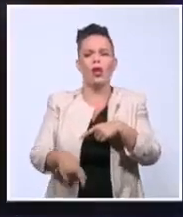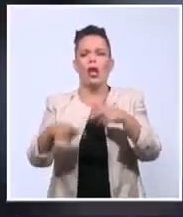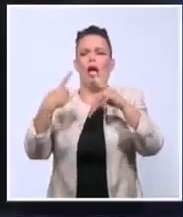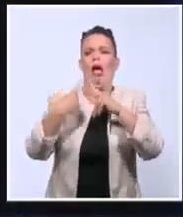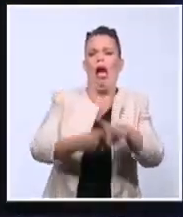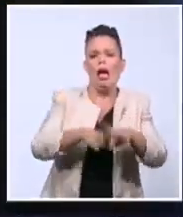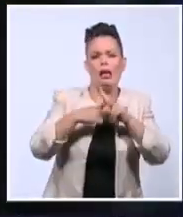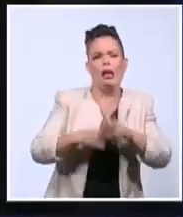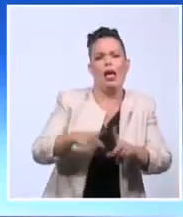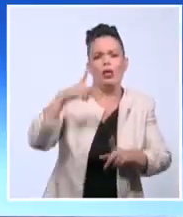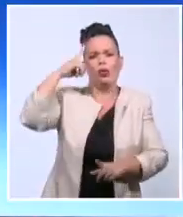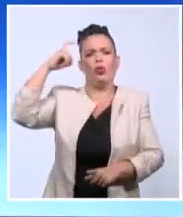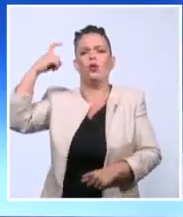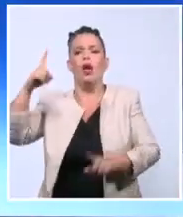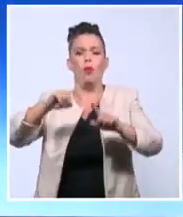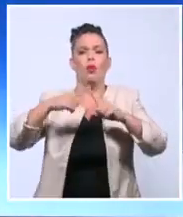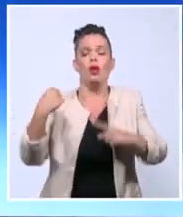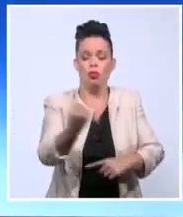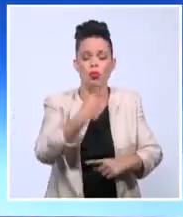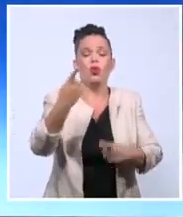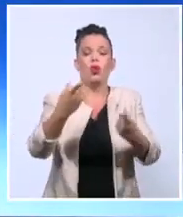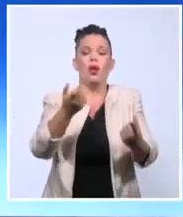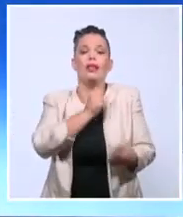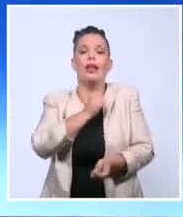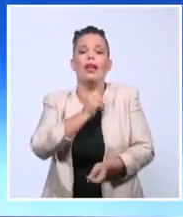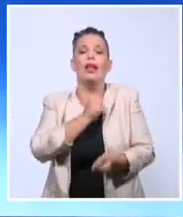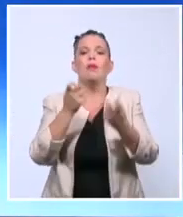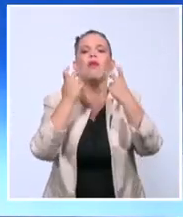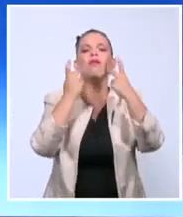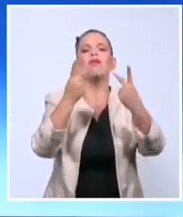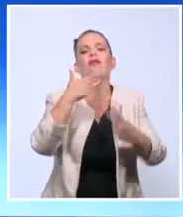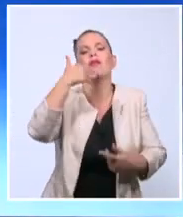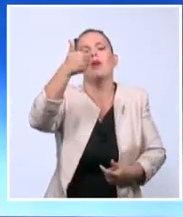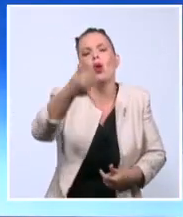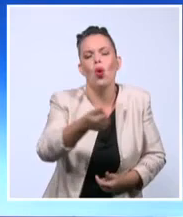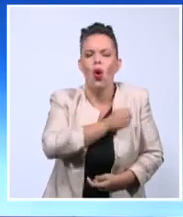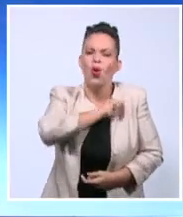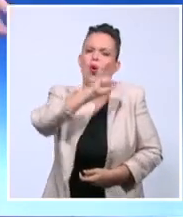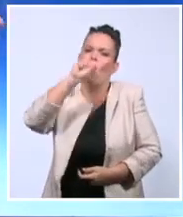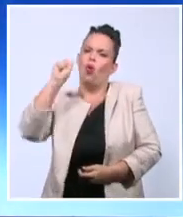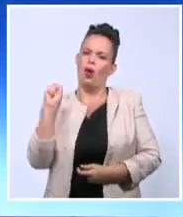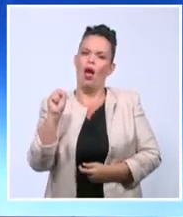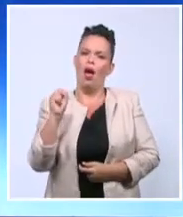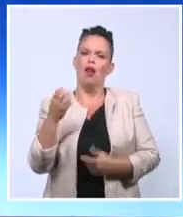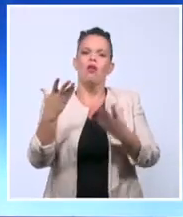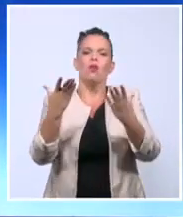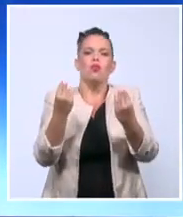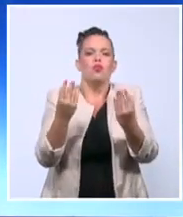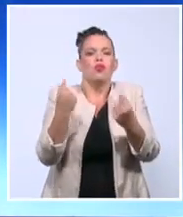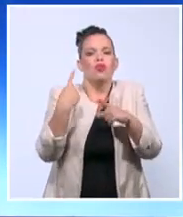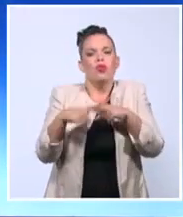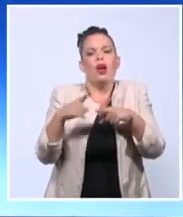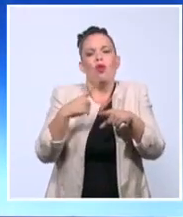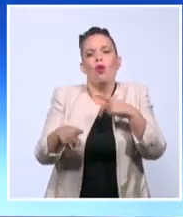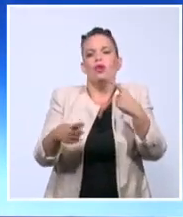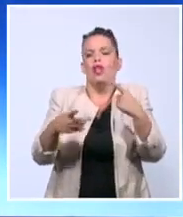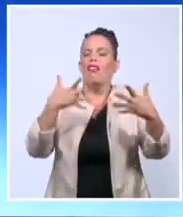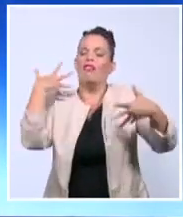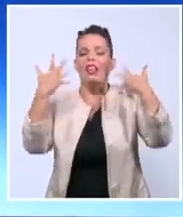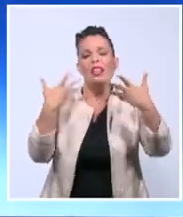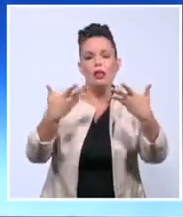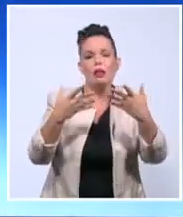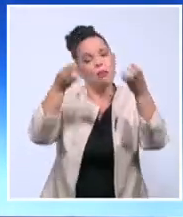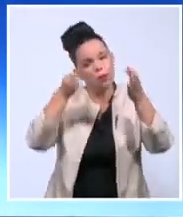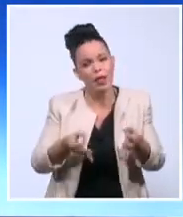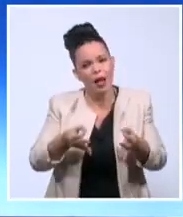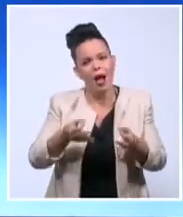claro vivir mejor para ser felices para lograr lo que queremos la mayoría en este país que claro que es imperfecto si como todo lo humano